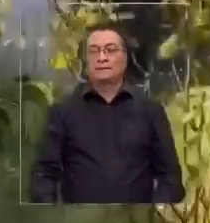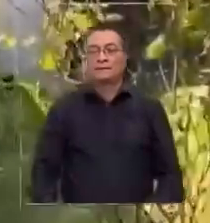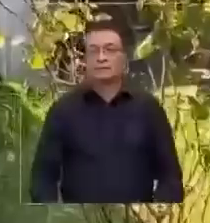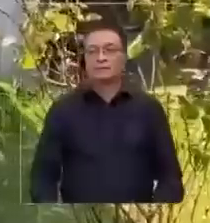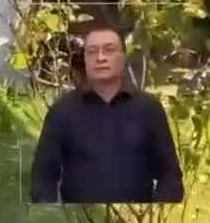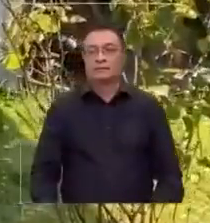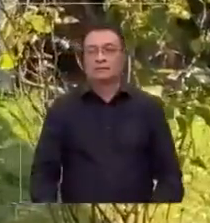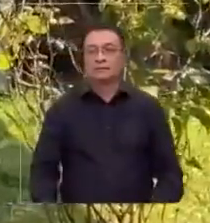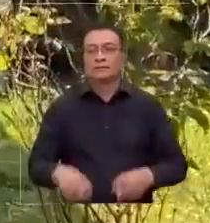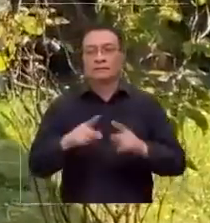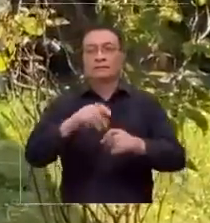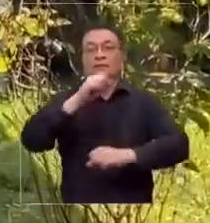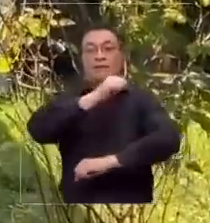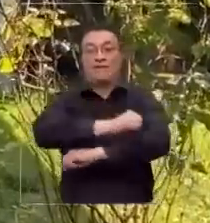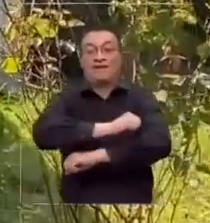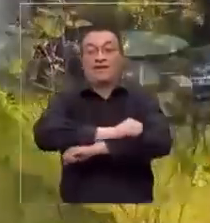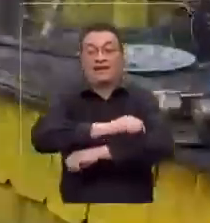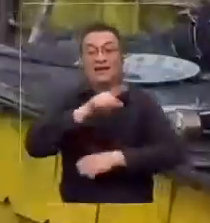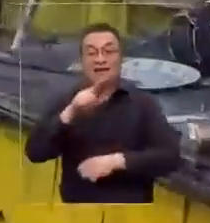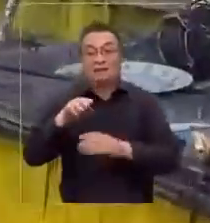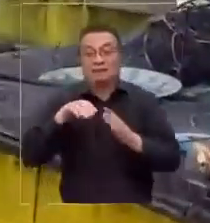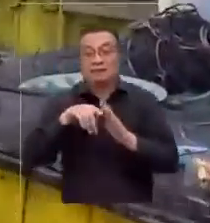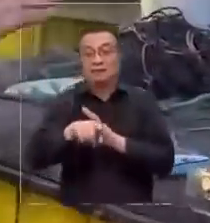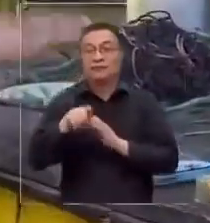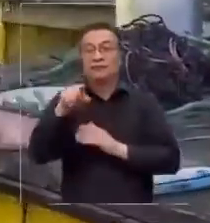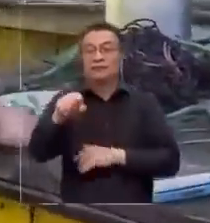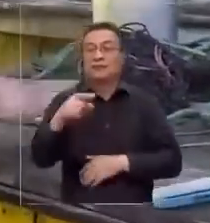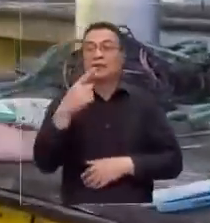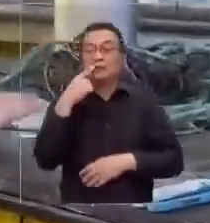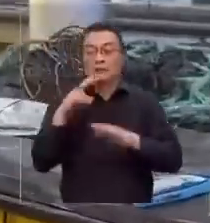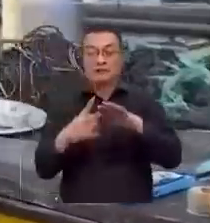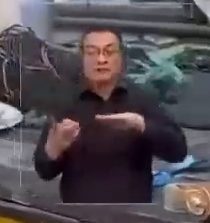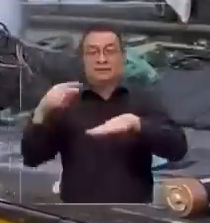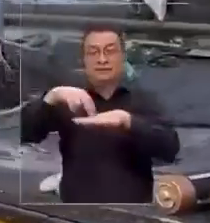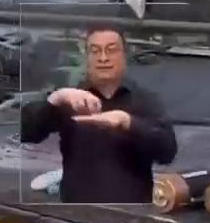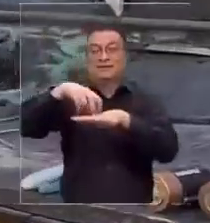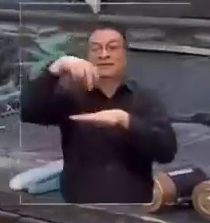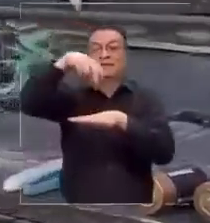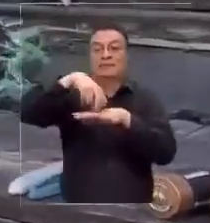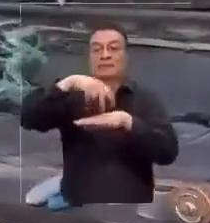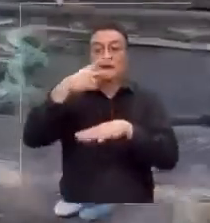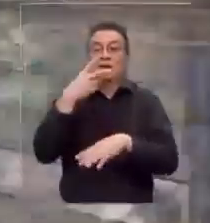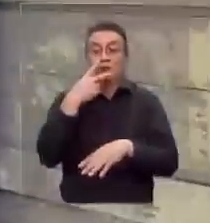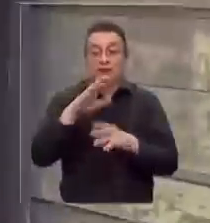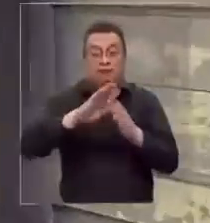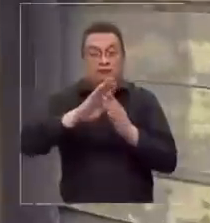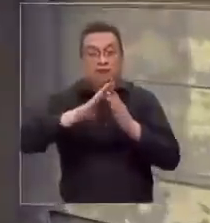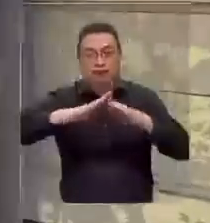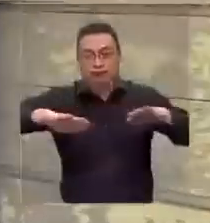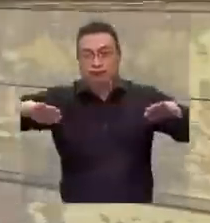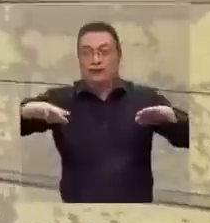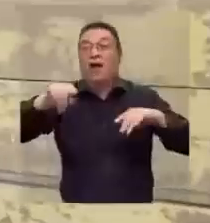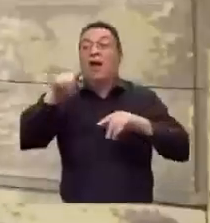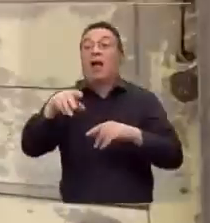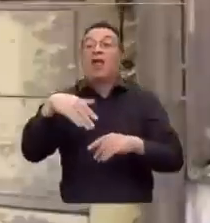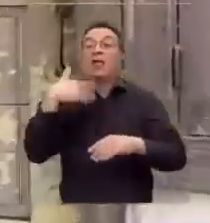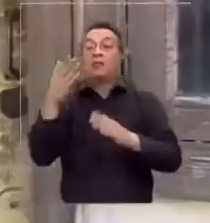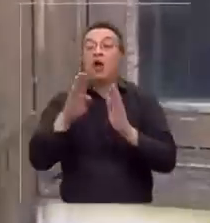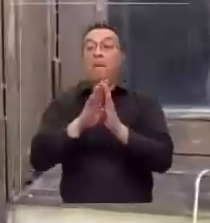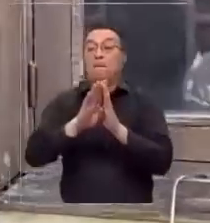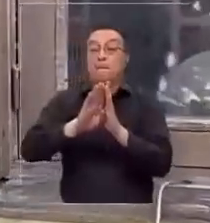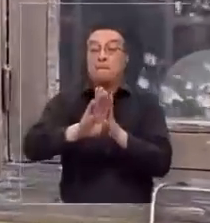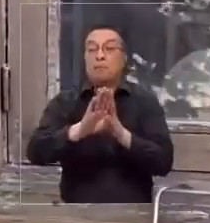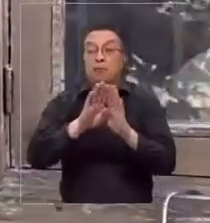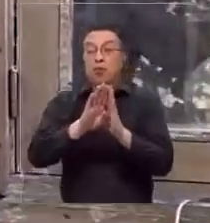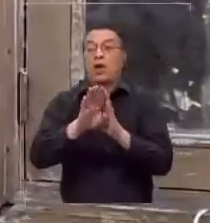Lo reventaron esta chapa acá. Acá intentan subirse a esto, ahí está doblado eso. Luego comienzan con esta puerta,